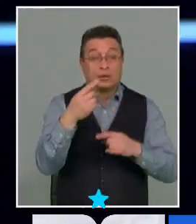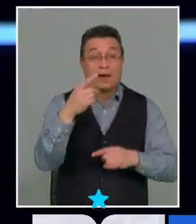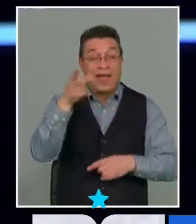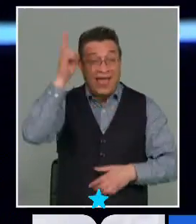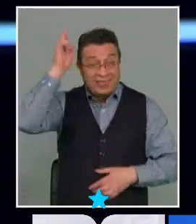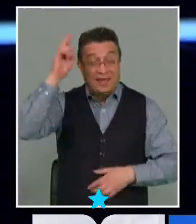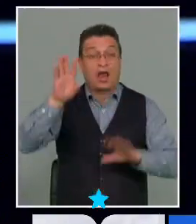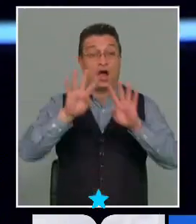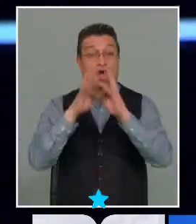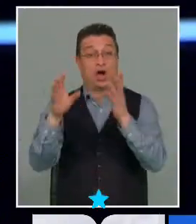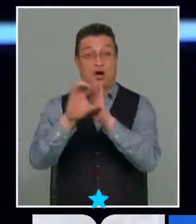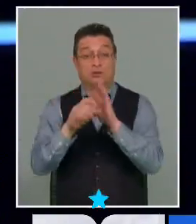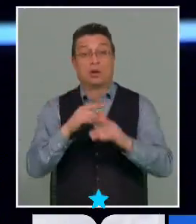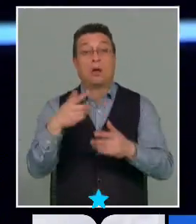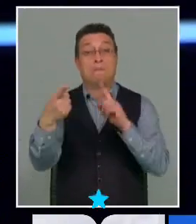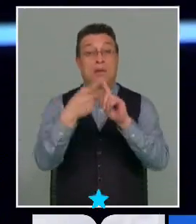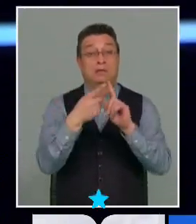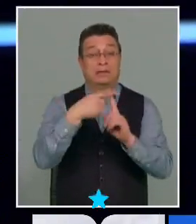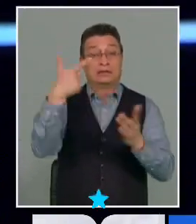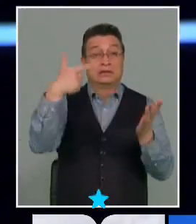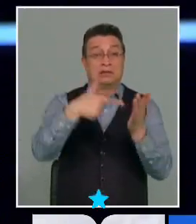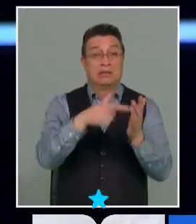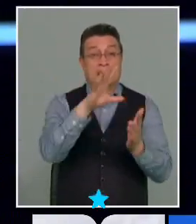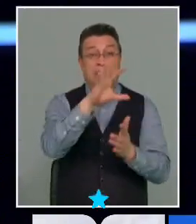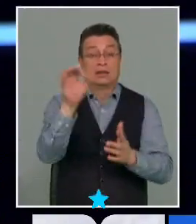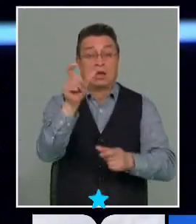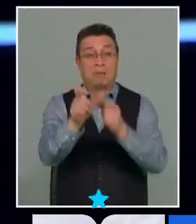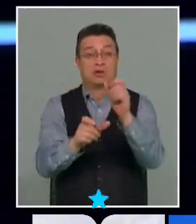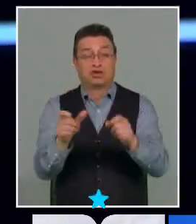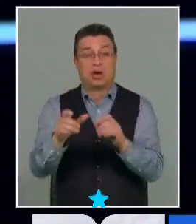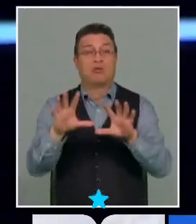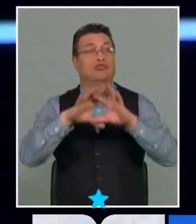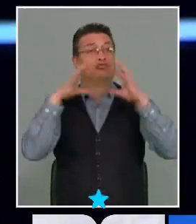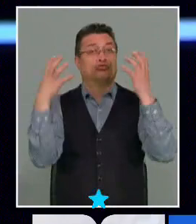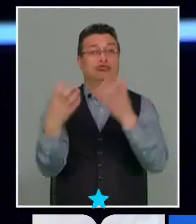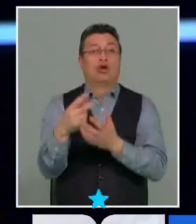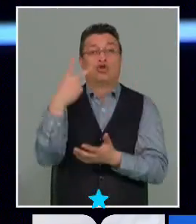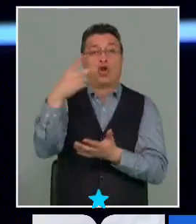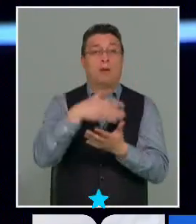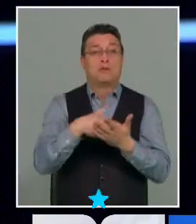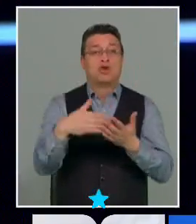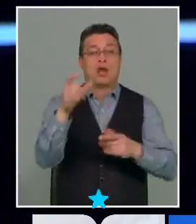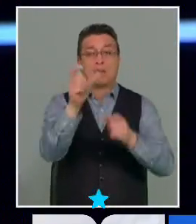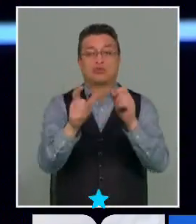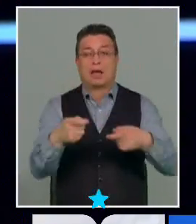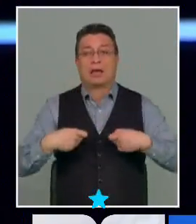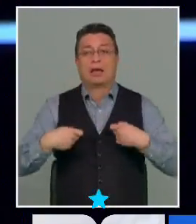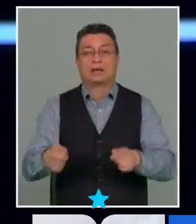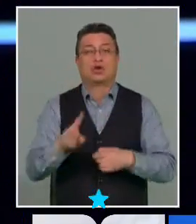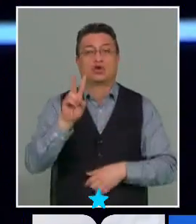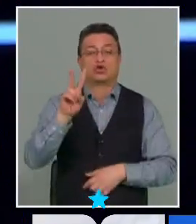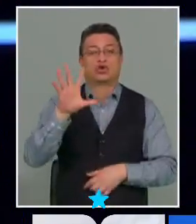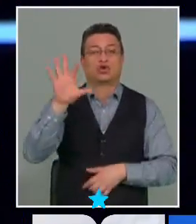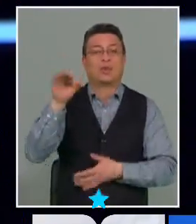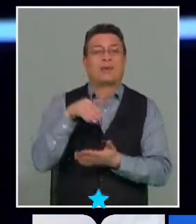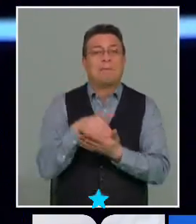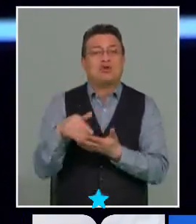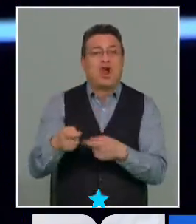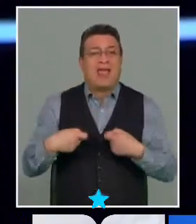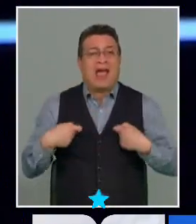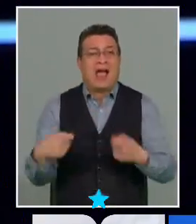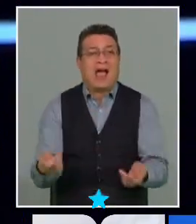convención participaron 7500 personas aproximadamente de un universo de 2 millones de personas se gastaron 250 millones de pesos